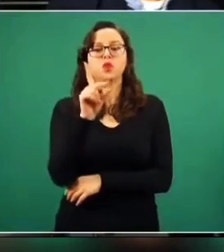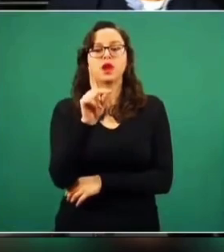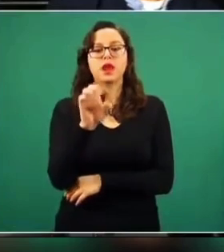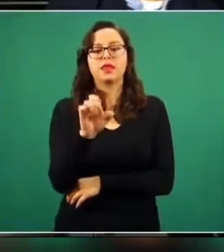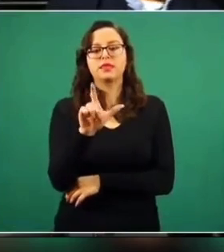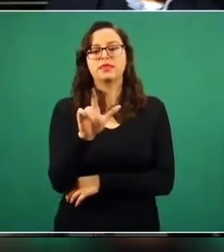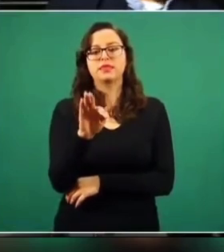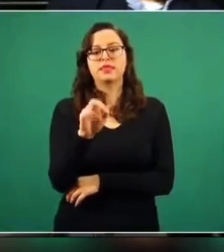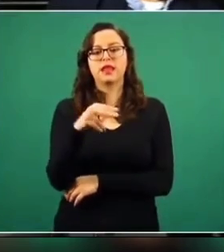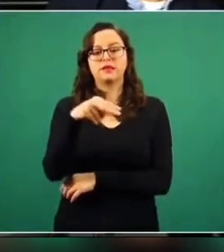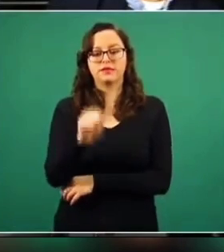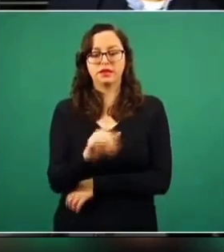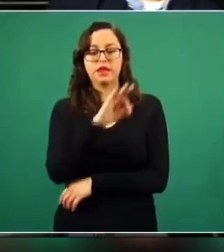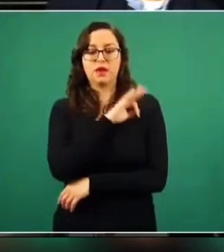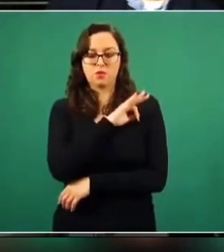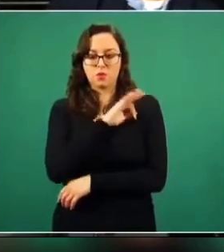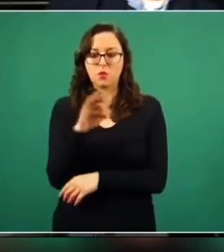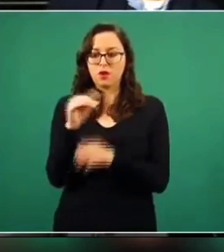pudiera recibirlos.